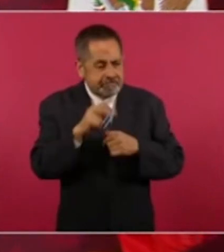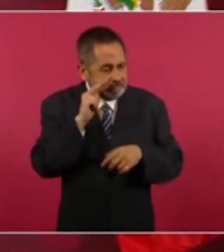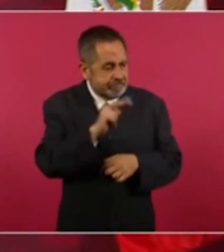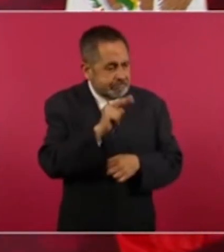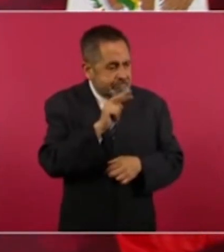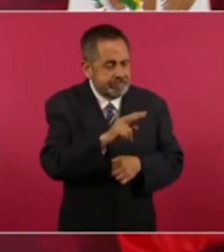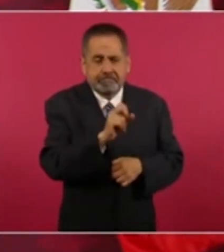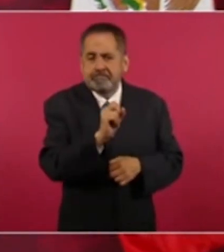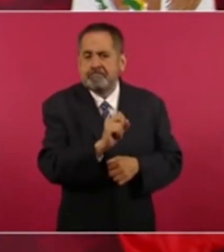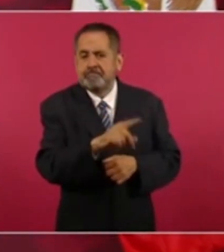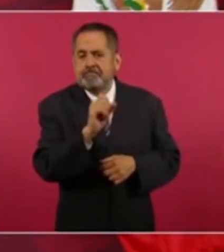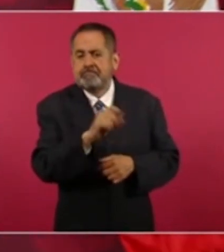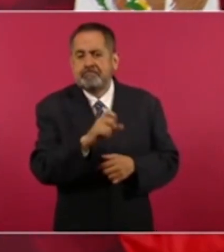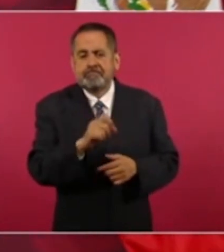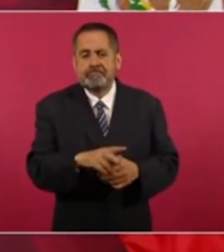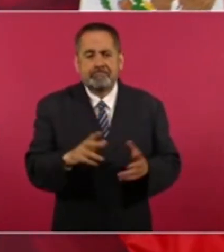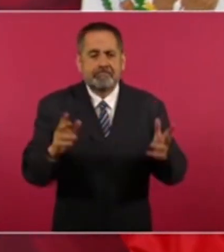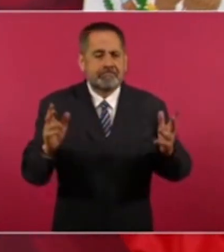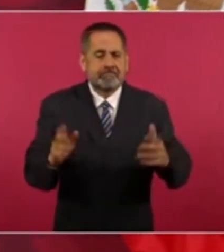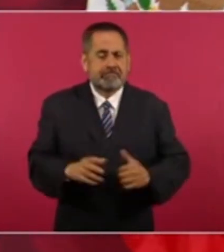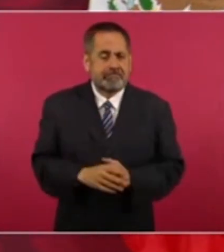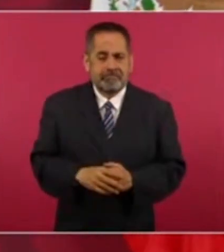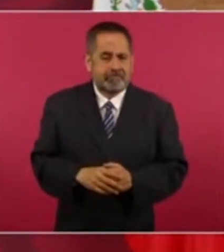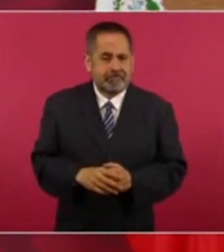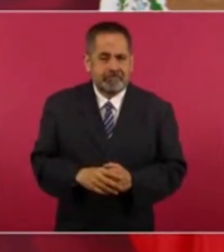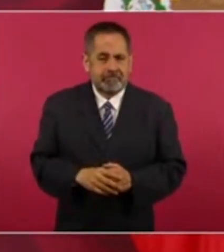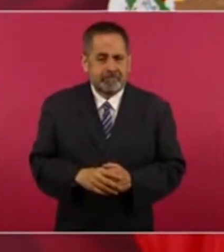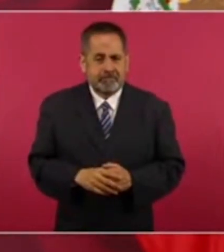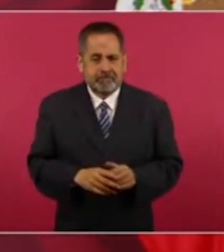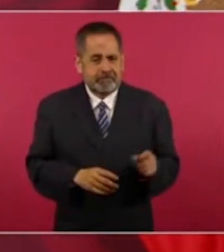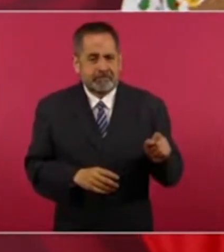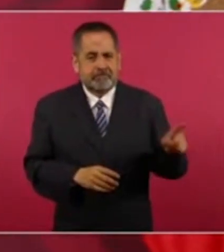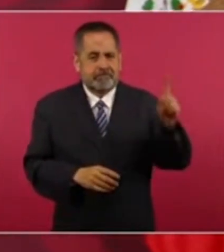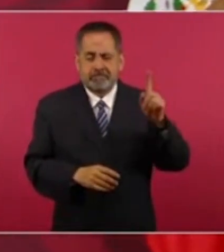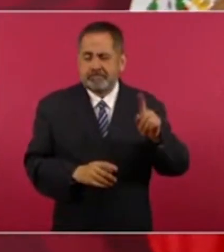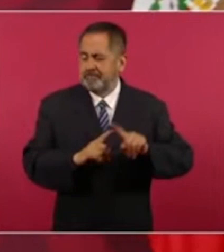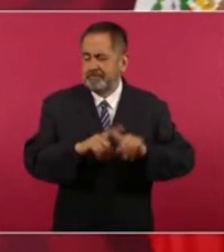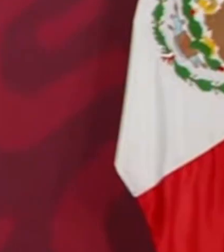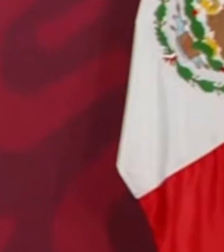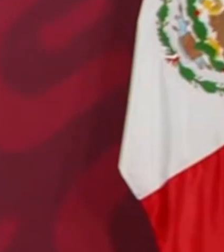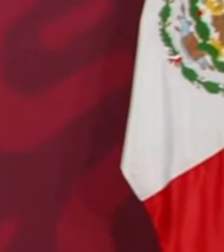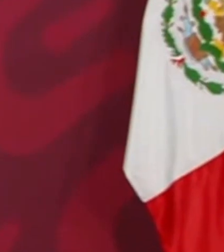es otro México,